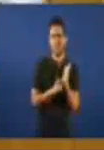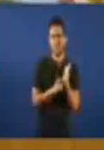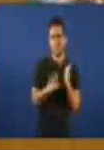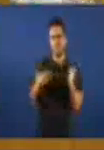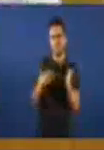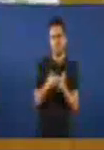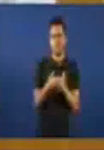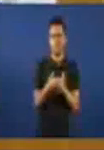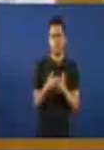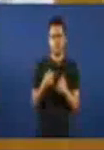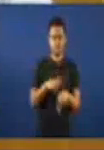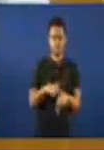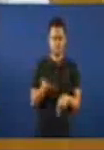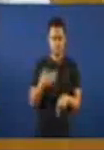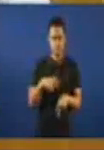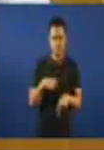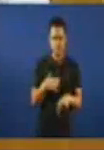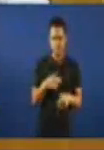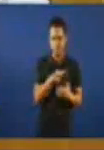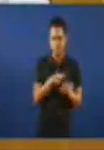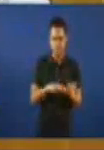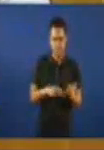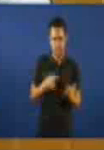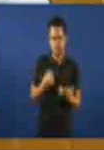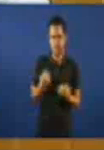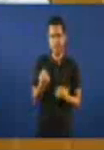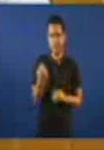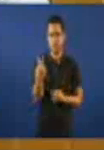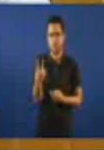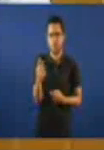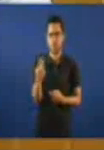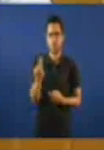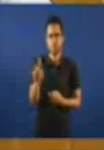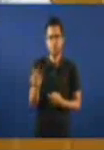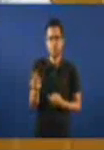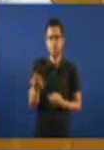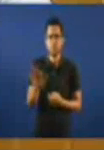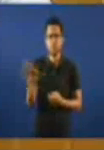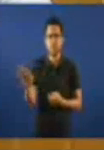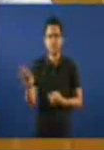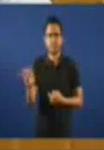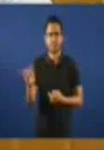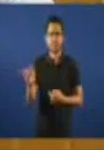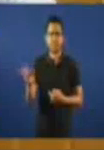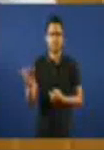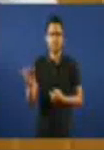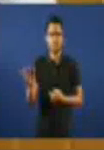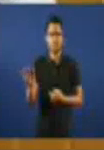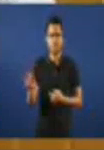perder o pouco tempo de que dispoño, xa non me queda máis que dous minutos e catorce segundos, agora trece, agora doce e agora once,